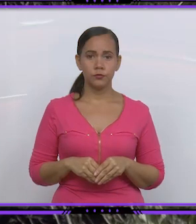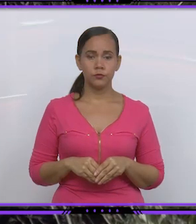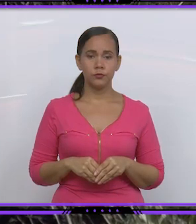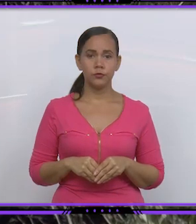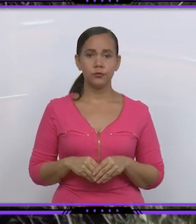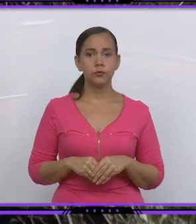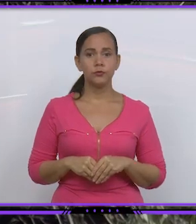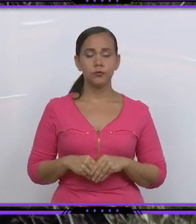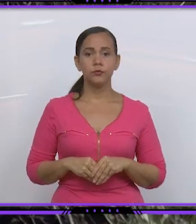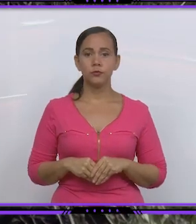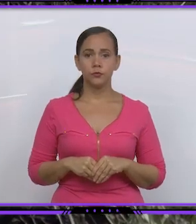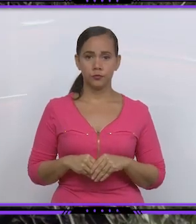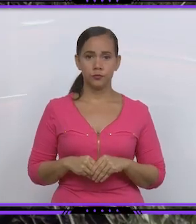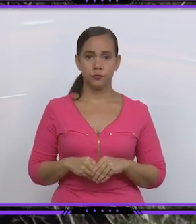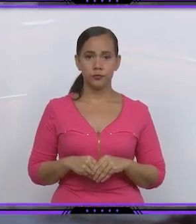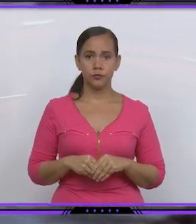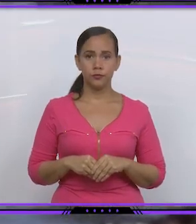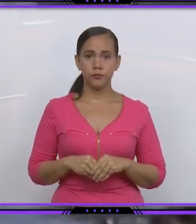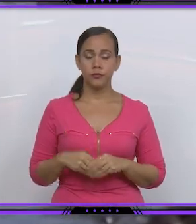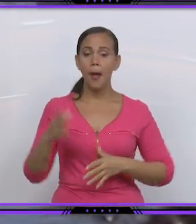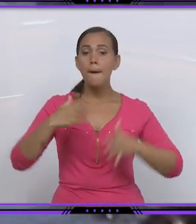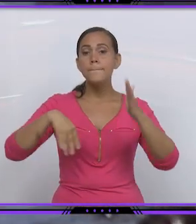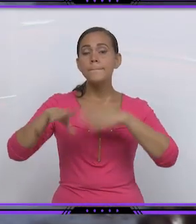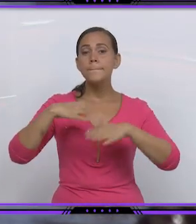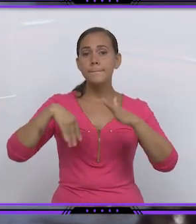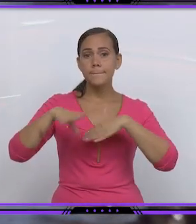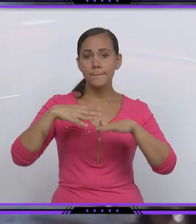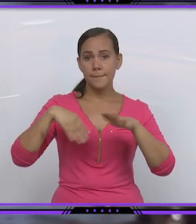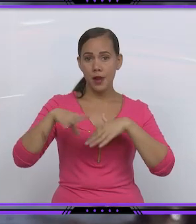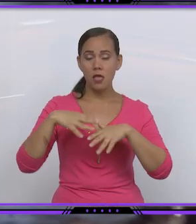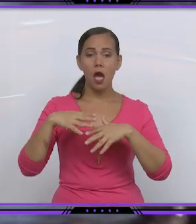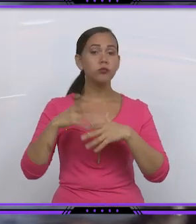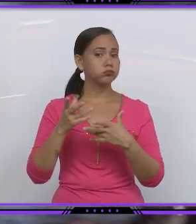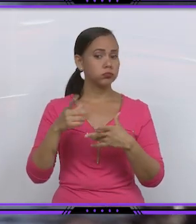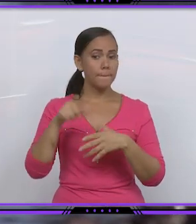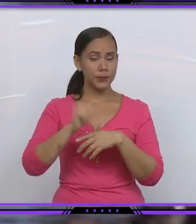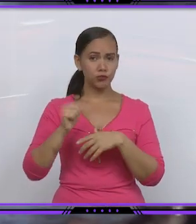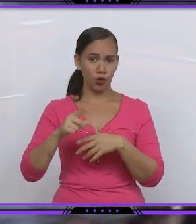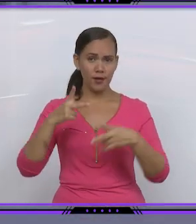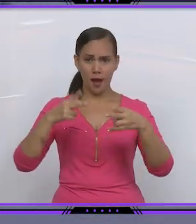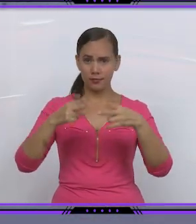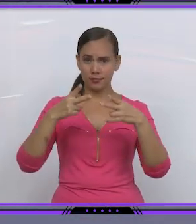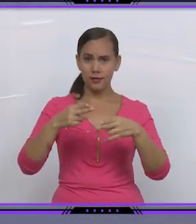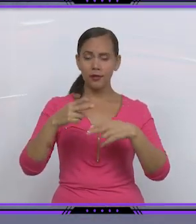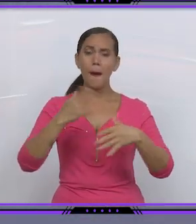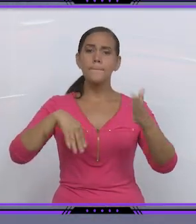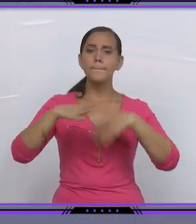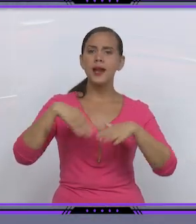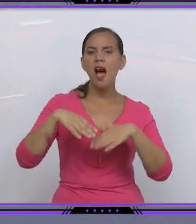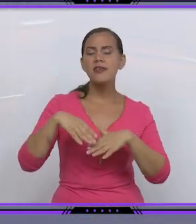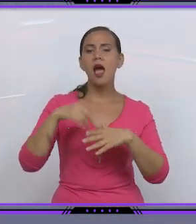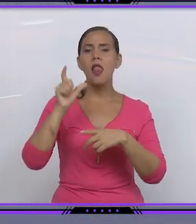es uno de los sitios preferidos por los cardenenses para el esparcimiento y recreación en familia. Algunas décadas atrás, preocupó a los